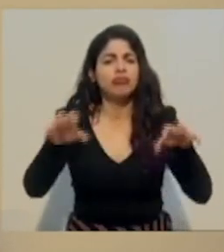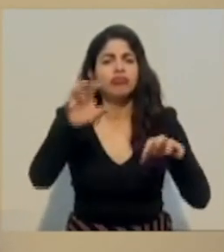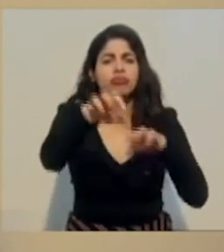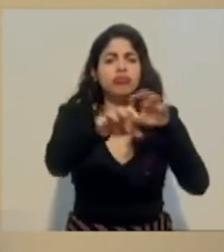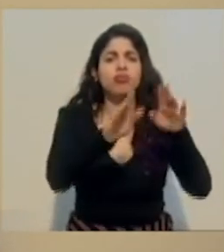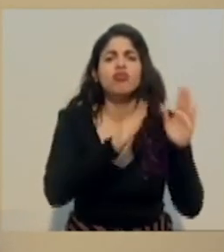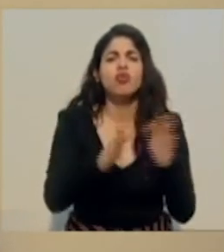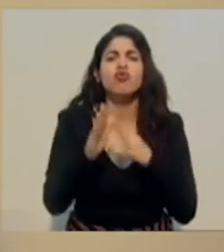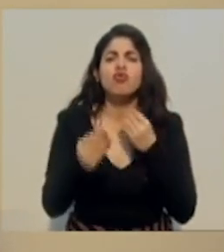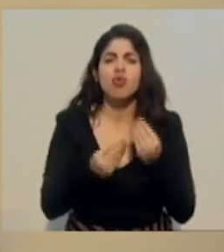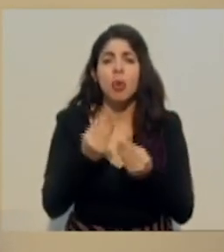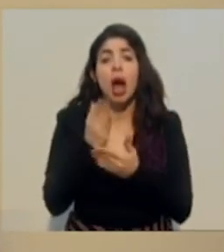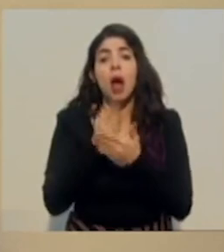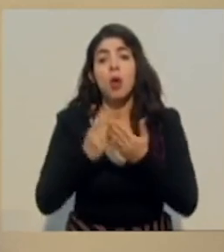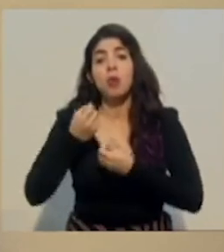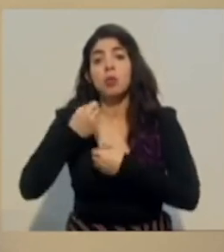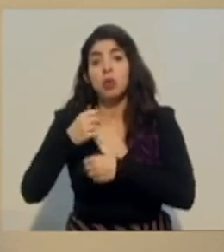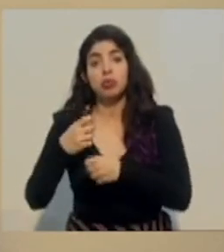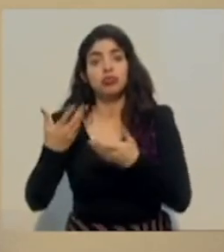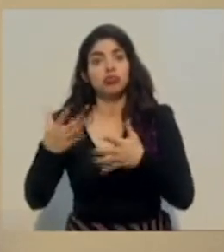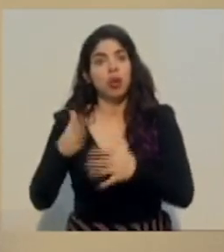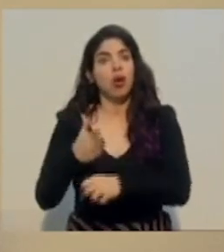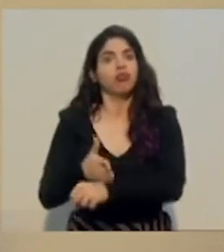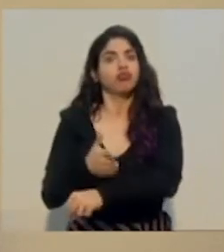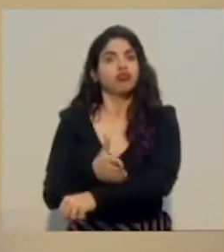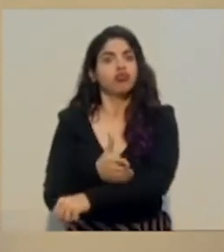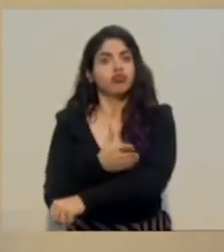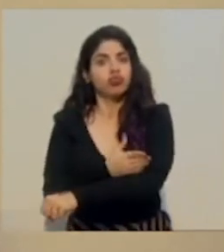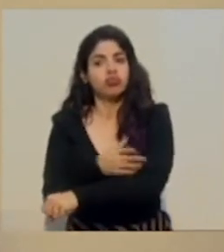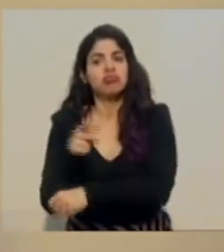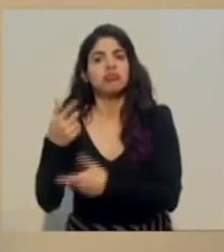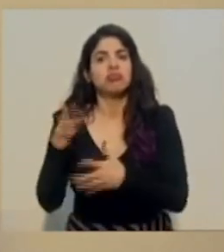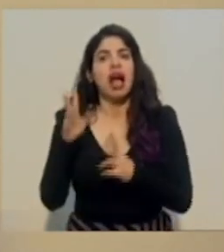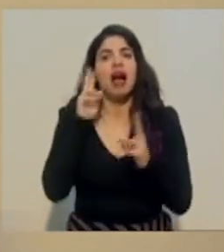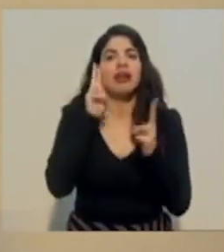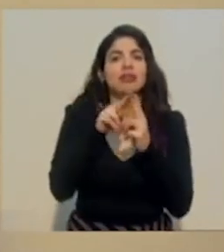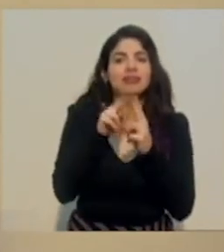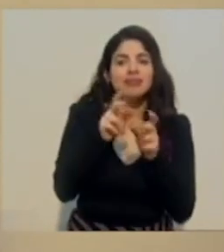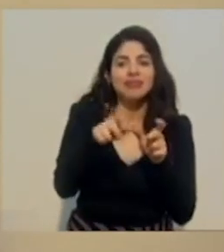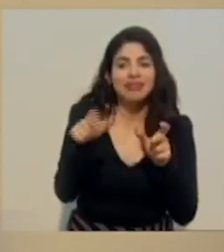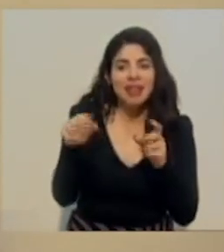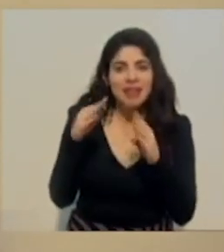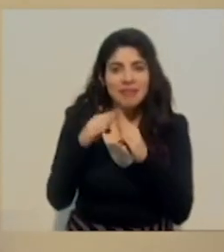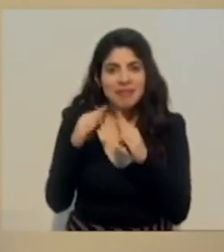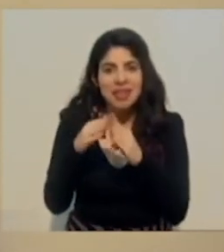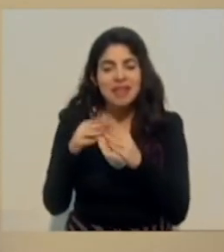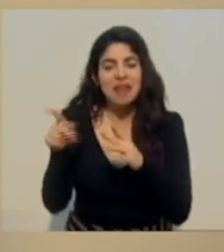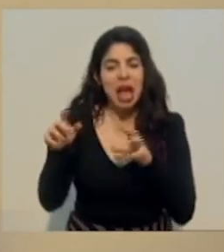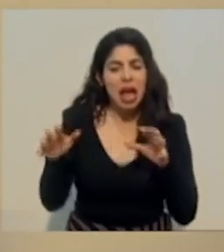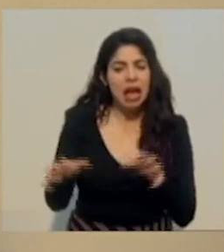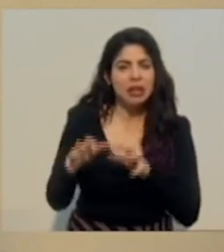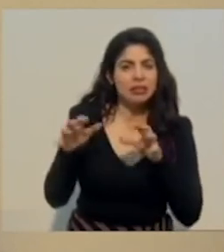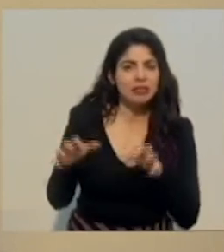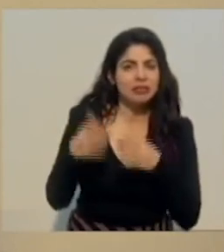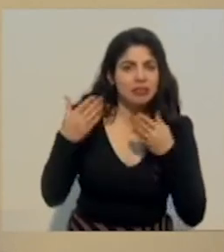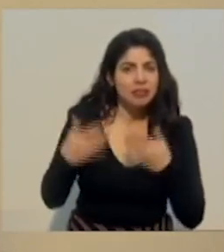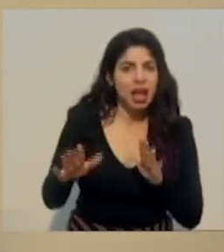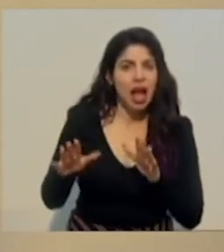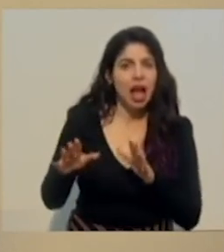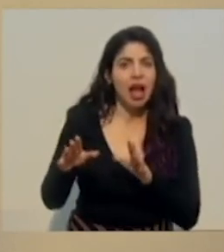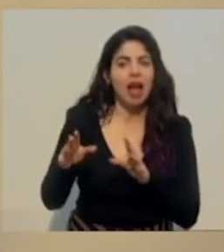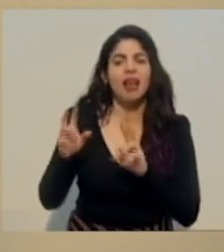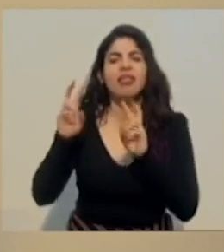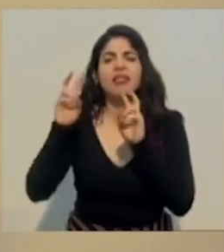ya han avanzado de forma continua, conocen sus poblaciones, vienen haciendo acciones no solamente en materia de